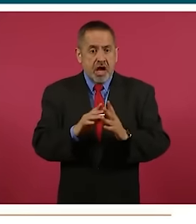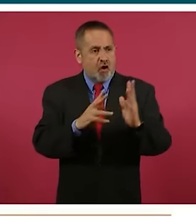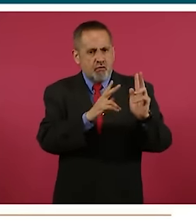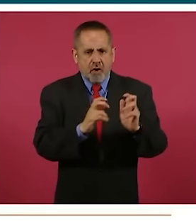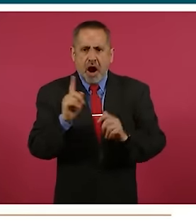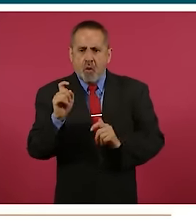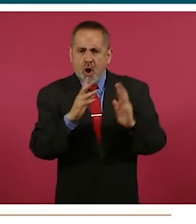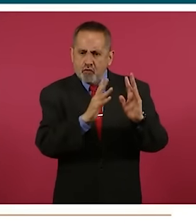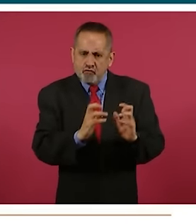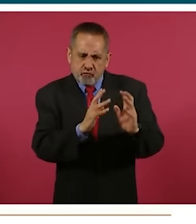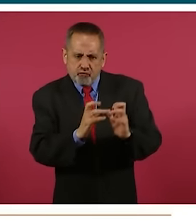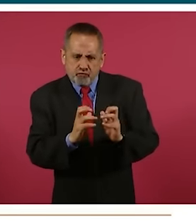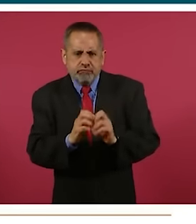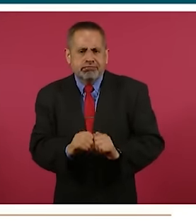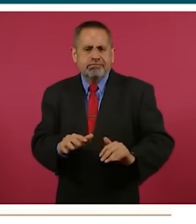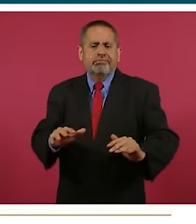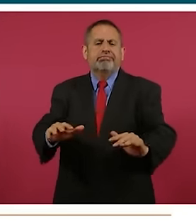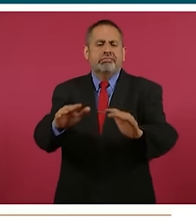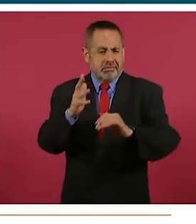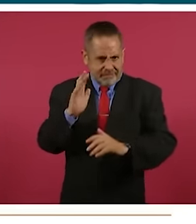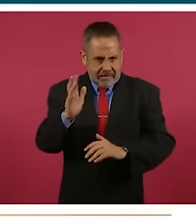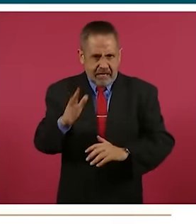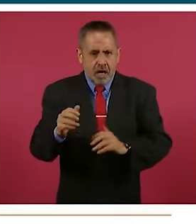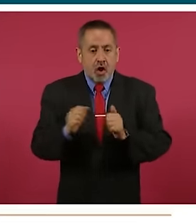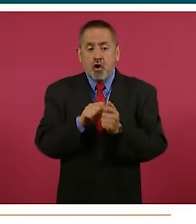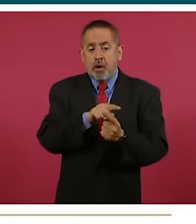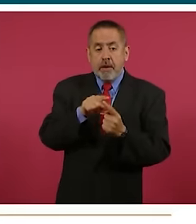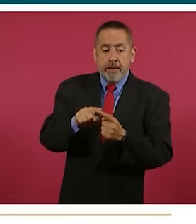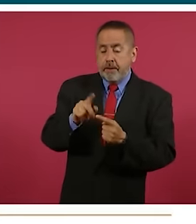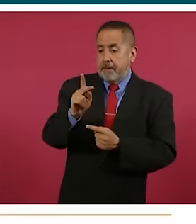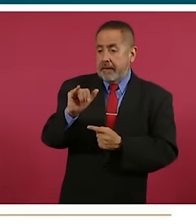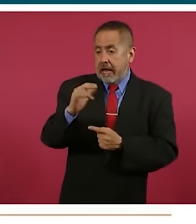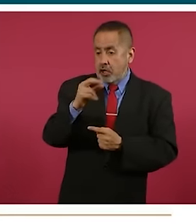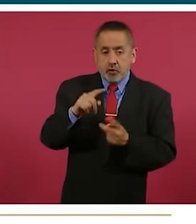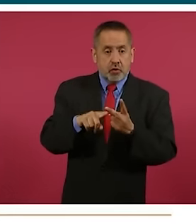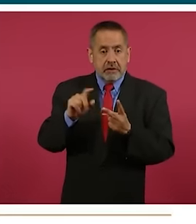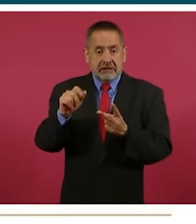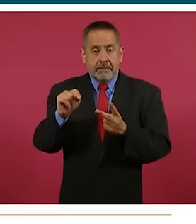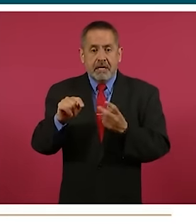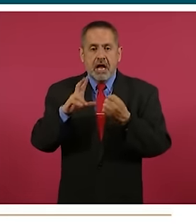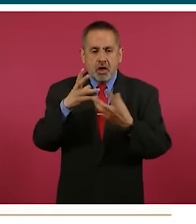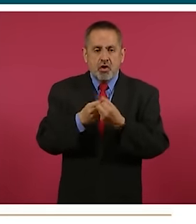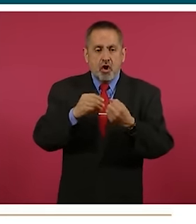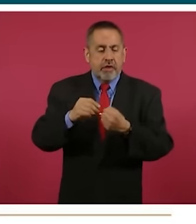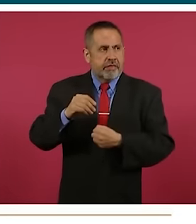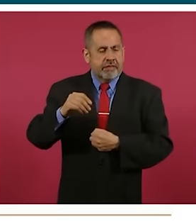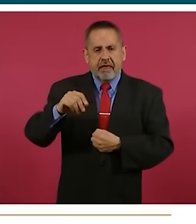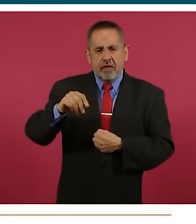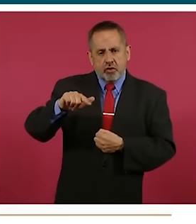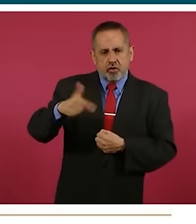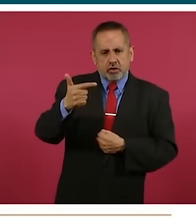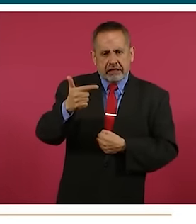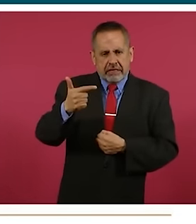como estaba previsto. Con Picachos y Santa María son ya 12 presas, aquí dice 13, pero son 12 presas